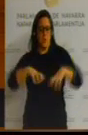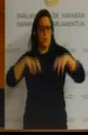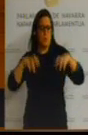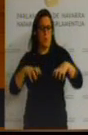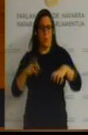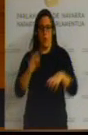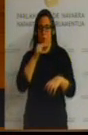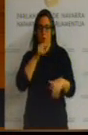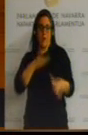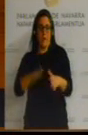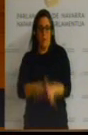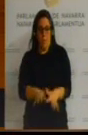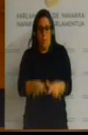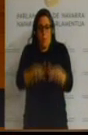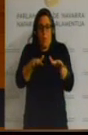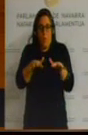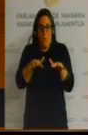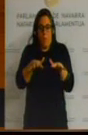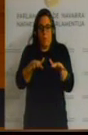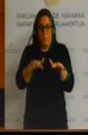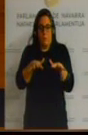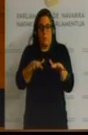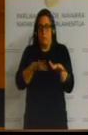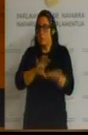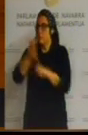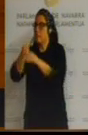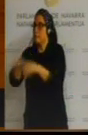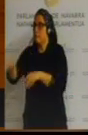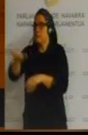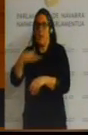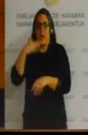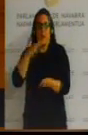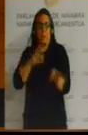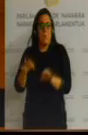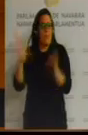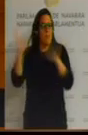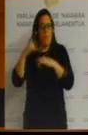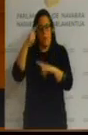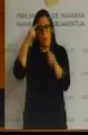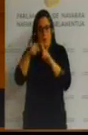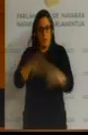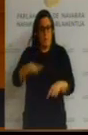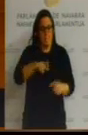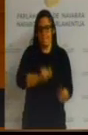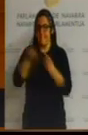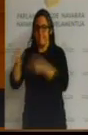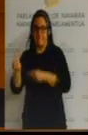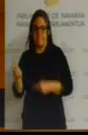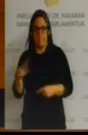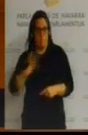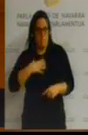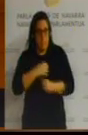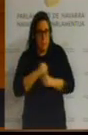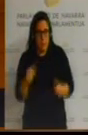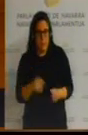sube el nivel del Ebro, no se tiene un espacio adecuado ni preparado para su traslado. Es imposible.